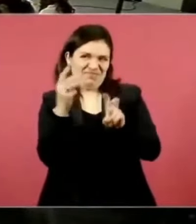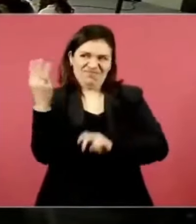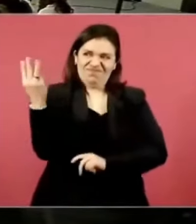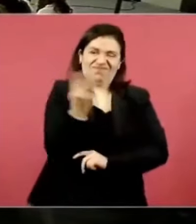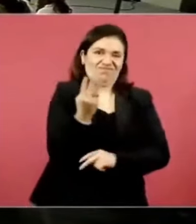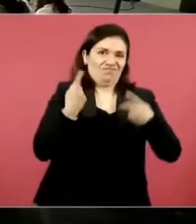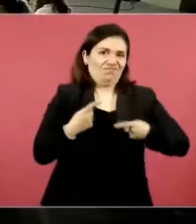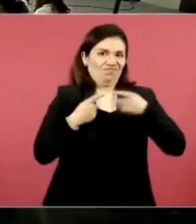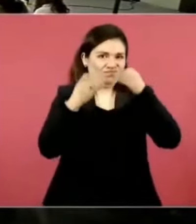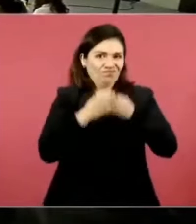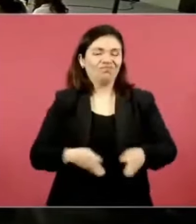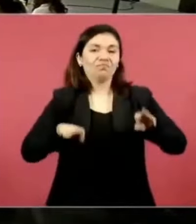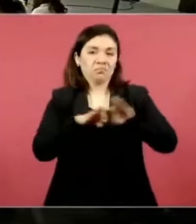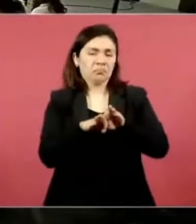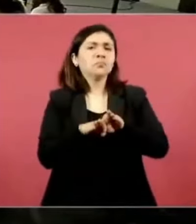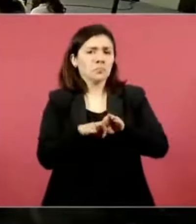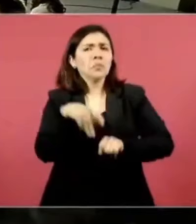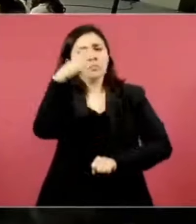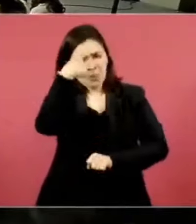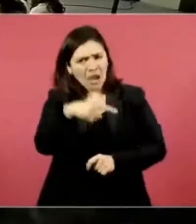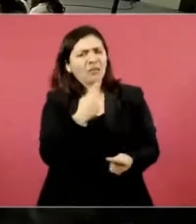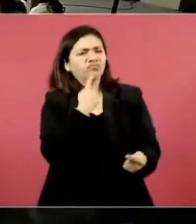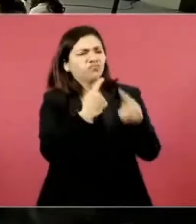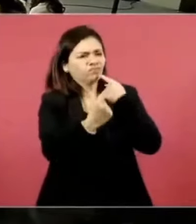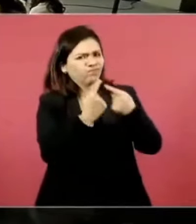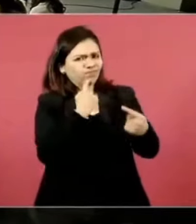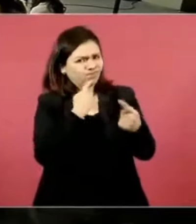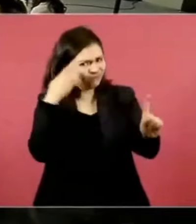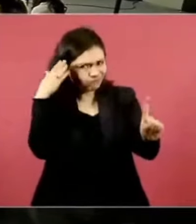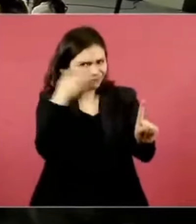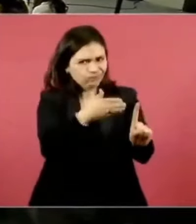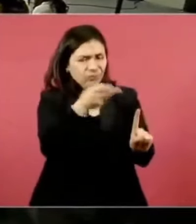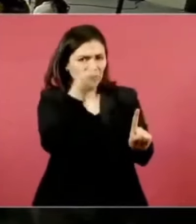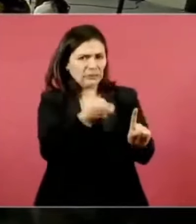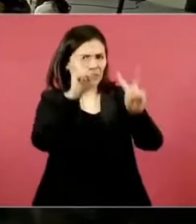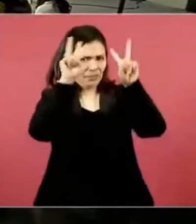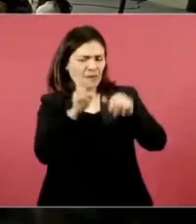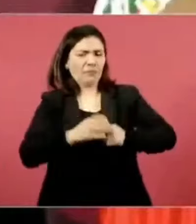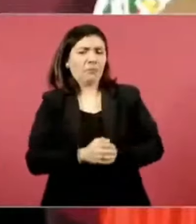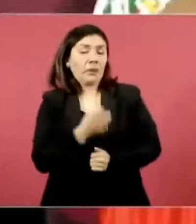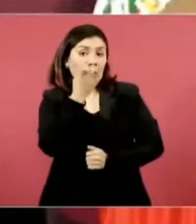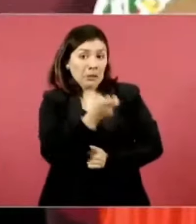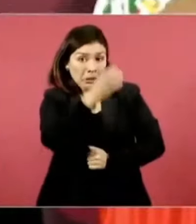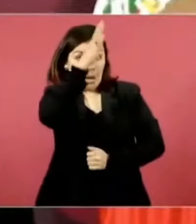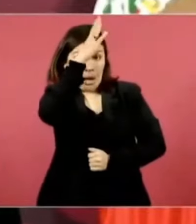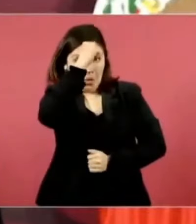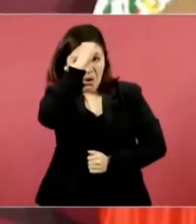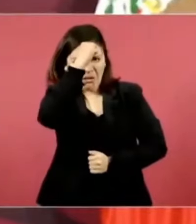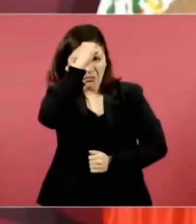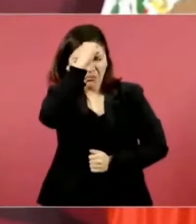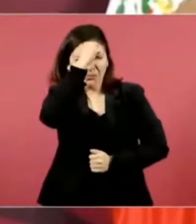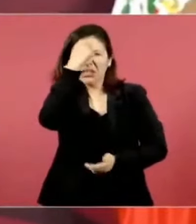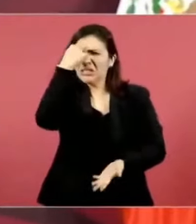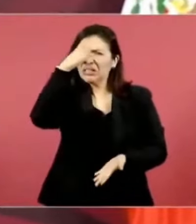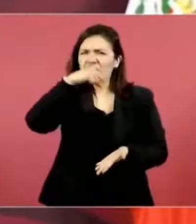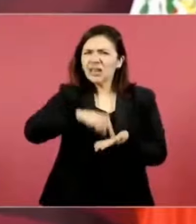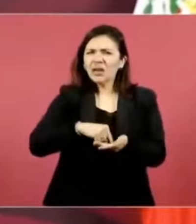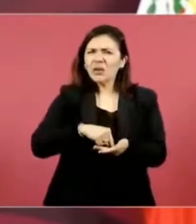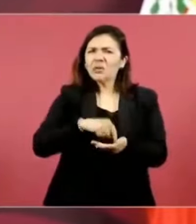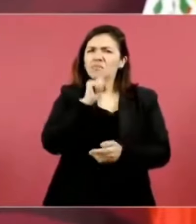y que de manera directa tratáramos los asuntos. Habíamos quedado incluso, creo que platicamos